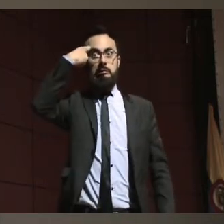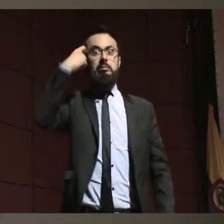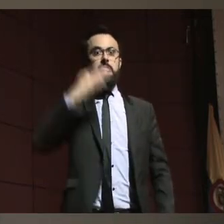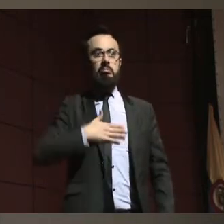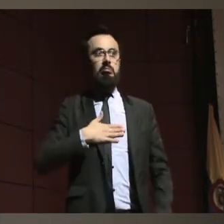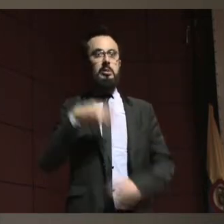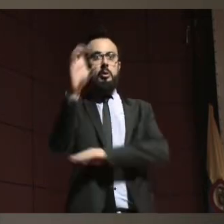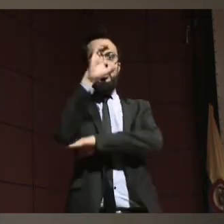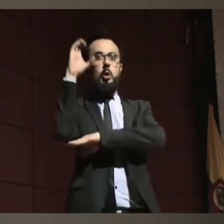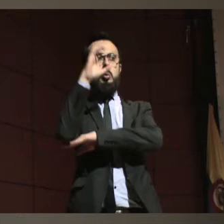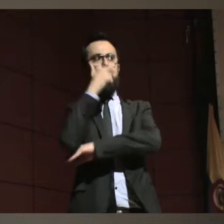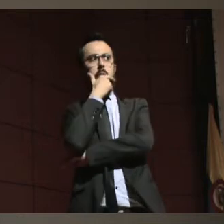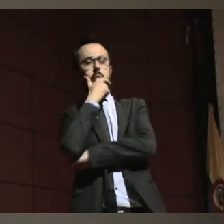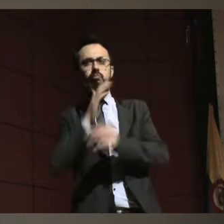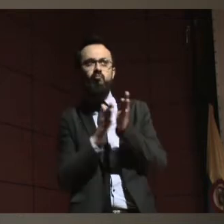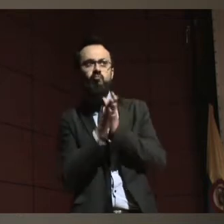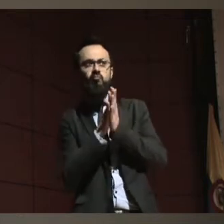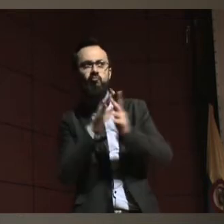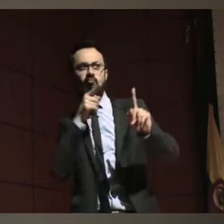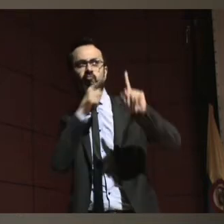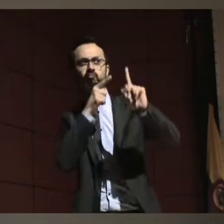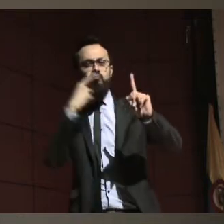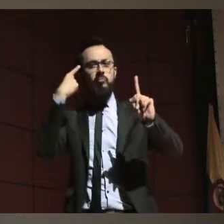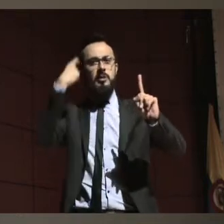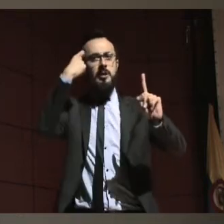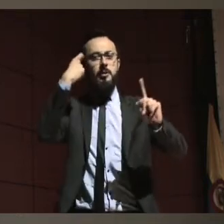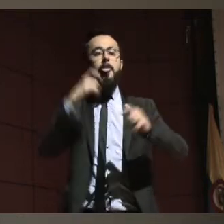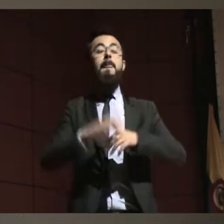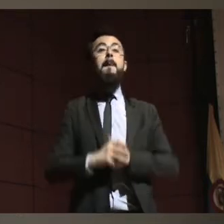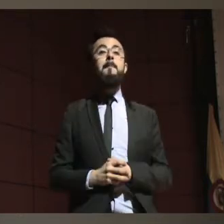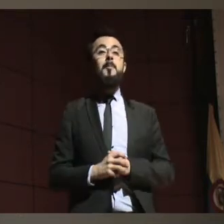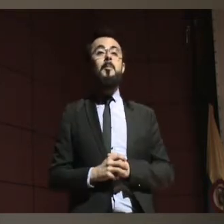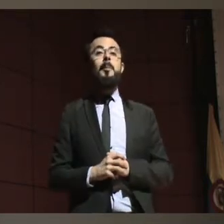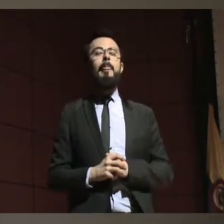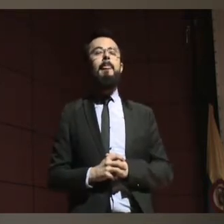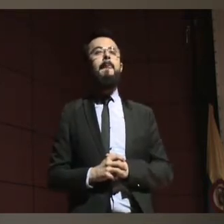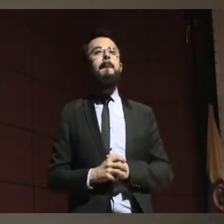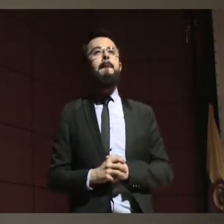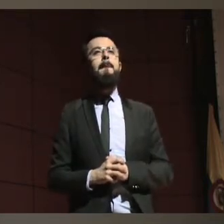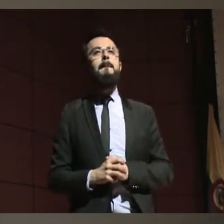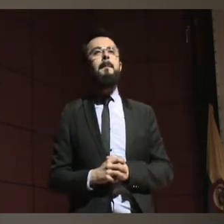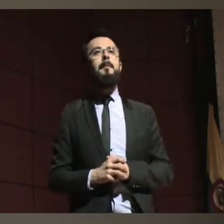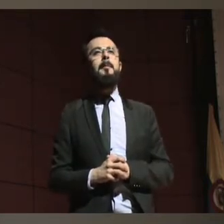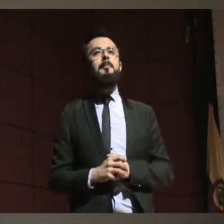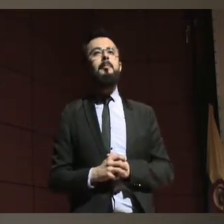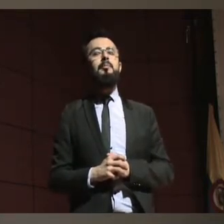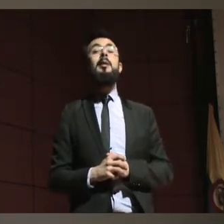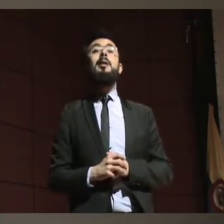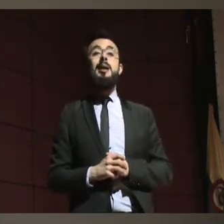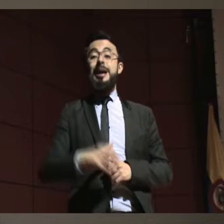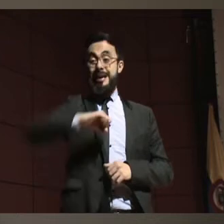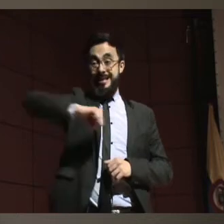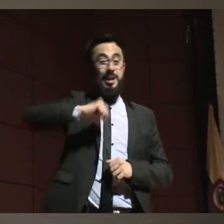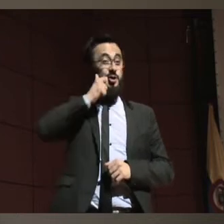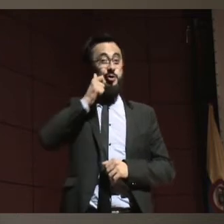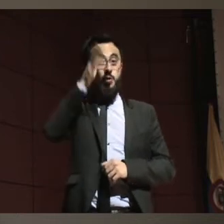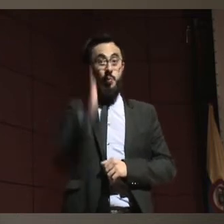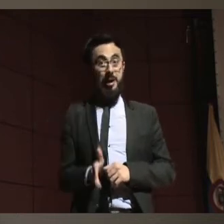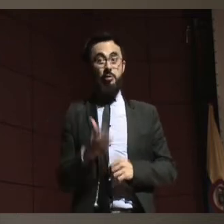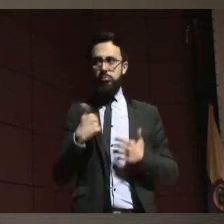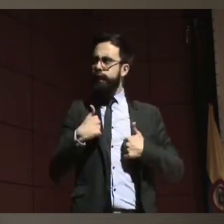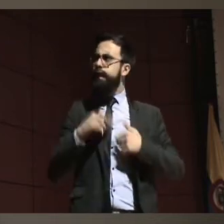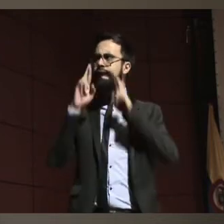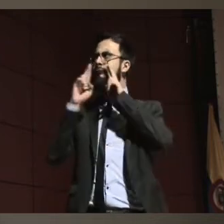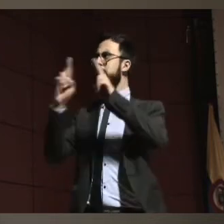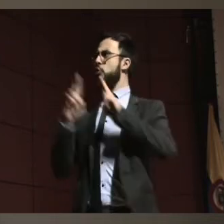Y una una cosa muy importante es que esa igualdad de reconocimiento no solamente está en el mundo de los derechos humanos, sino